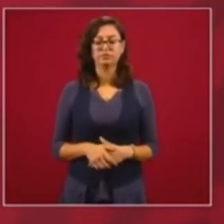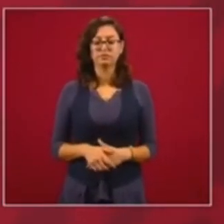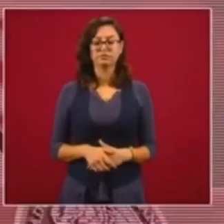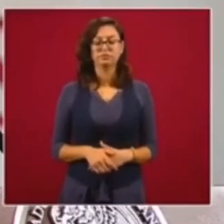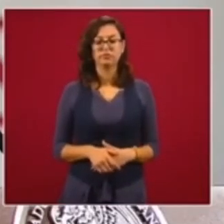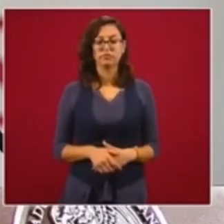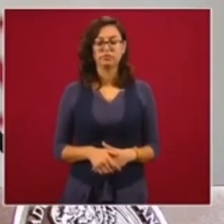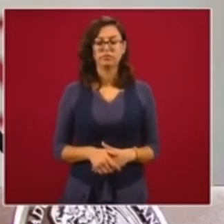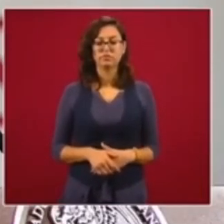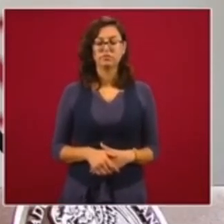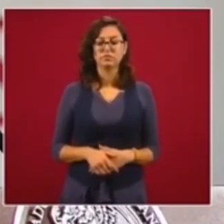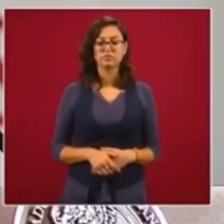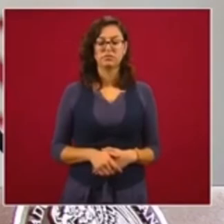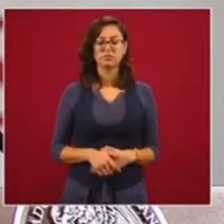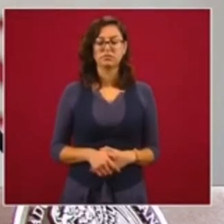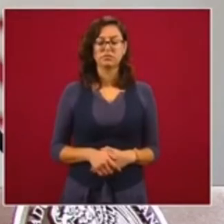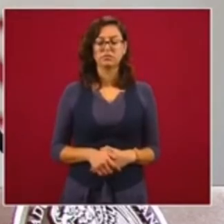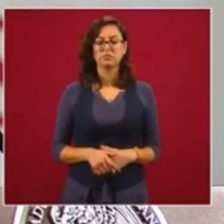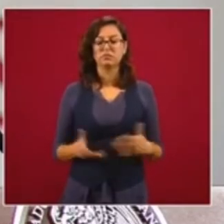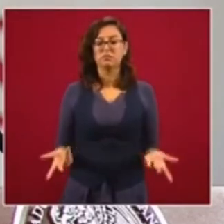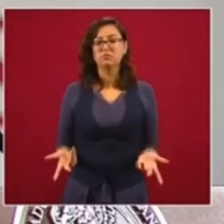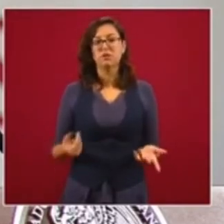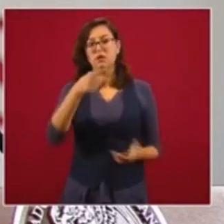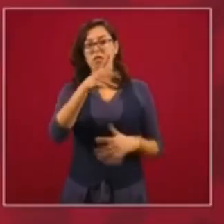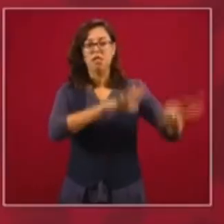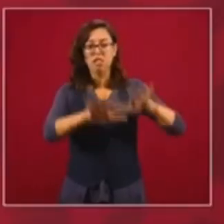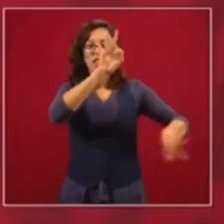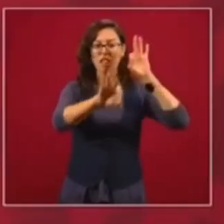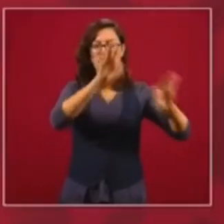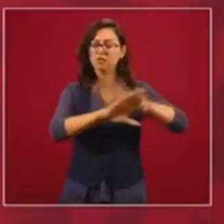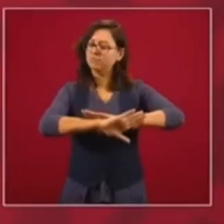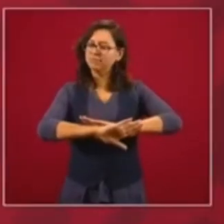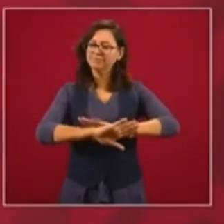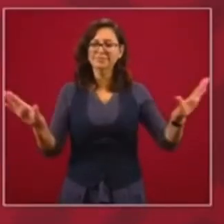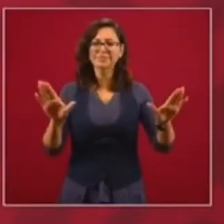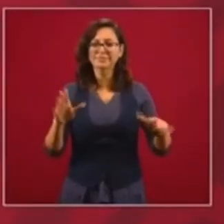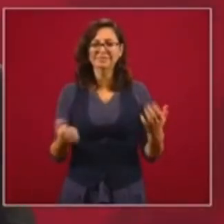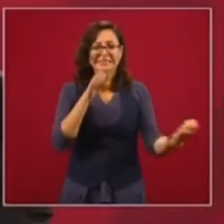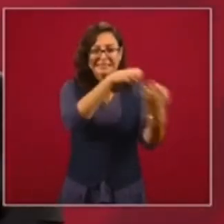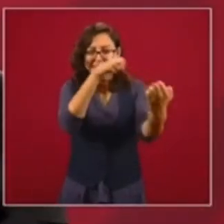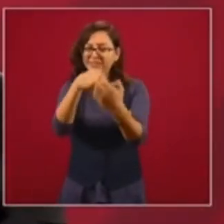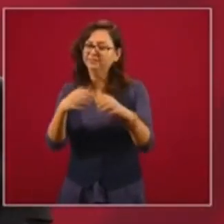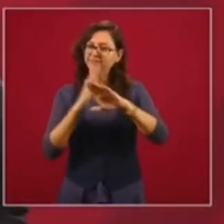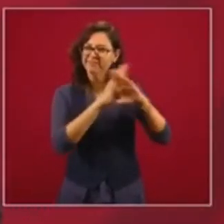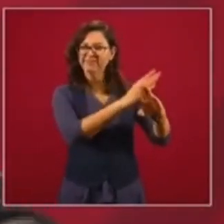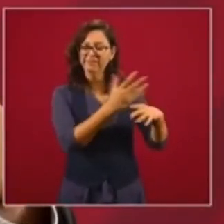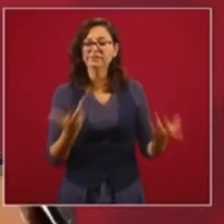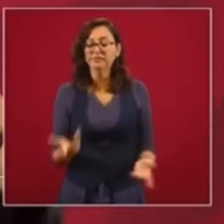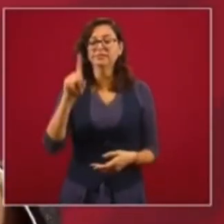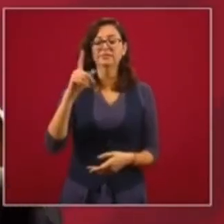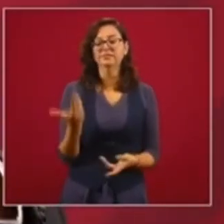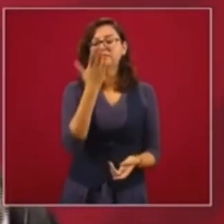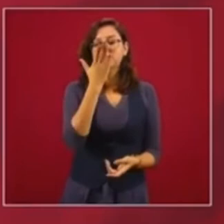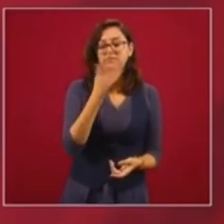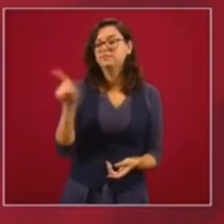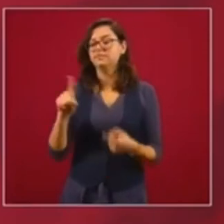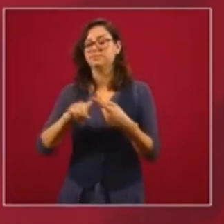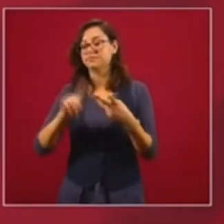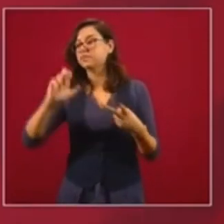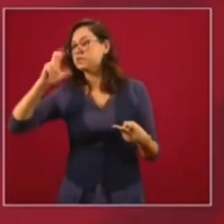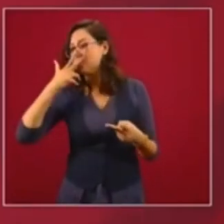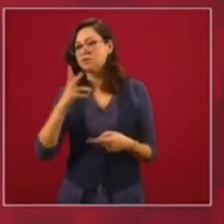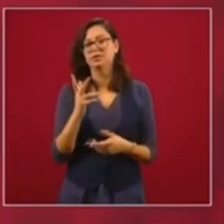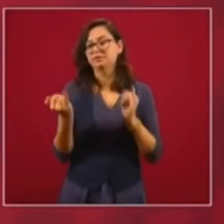engañar y manipular por nadie. Porque ahí en Sonora, como en Chihuahua, es algo